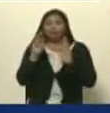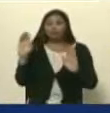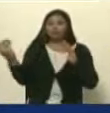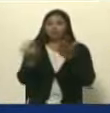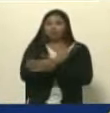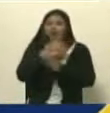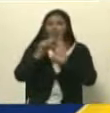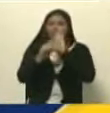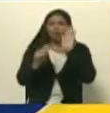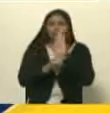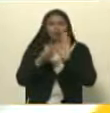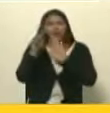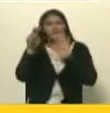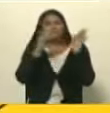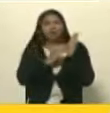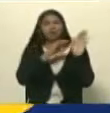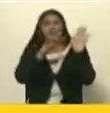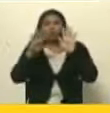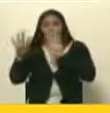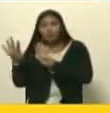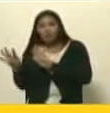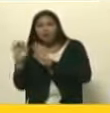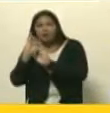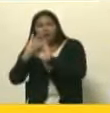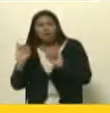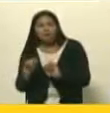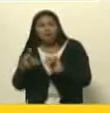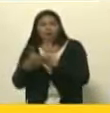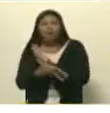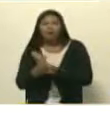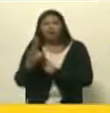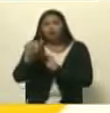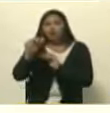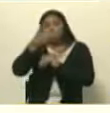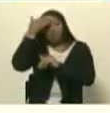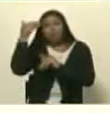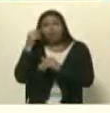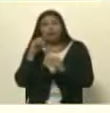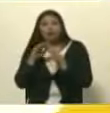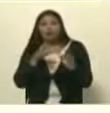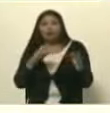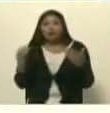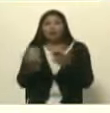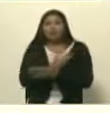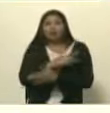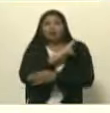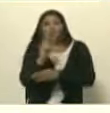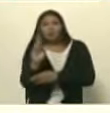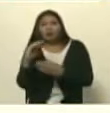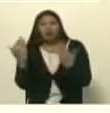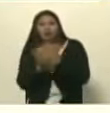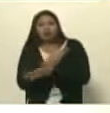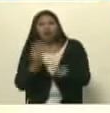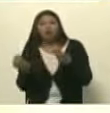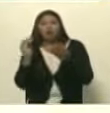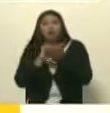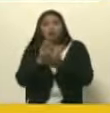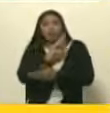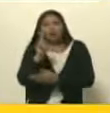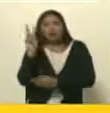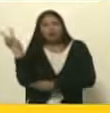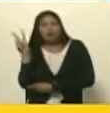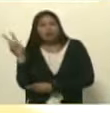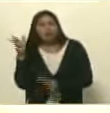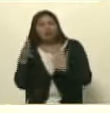de 1999, sin olvidar cómo también nos quitaron el República Bolivariana de Venezuela, llevándolo otra vez a República de